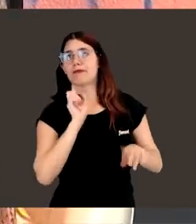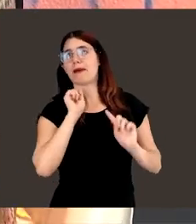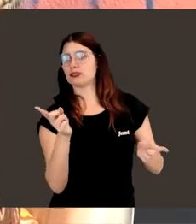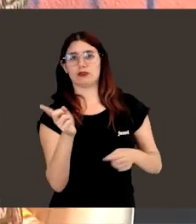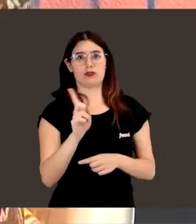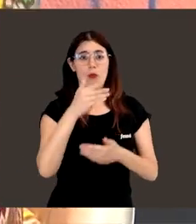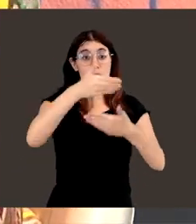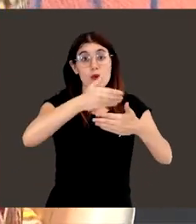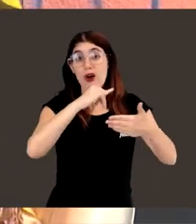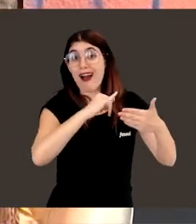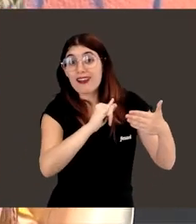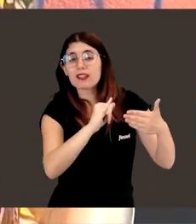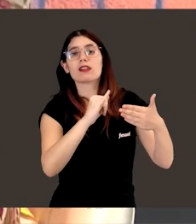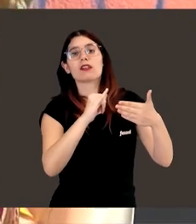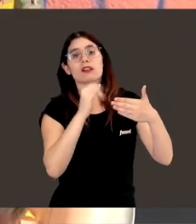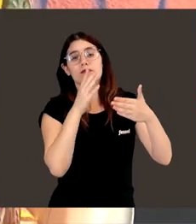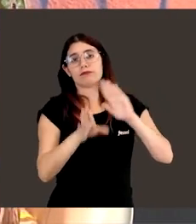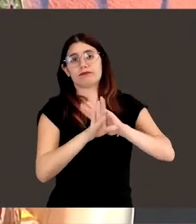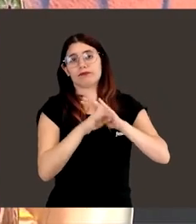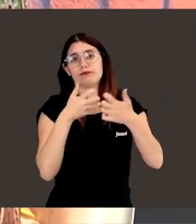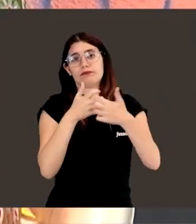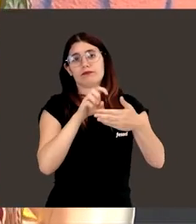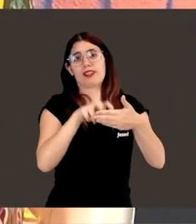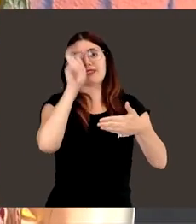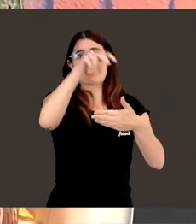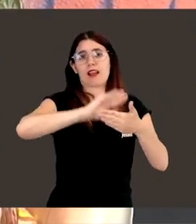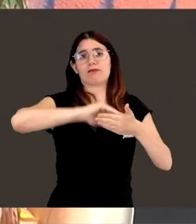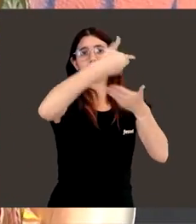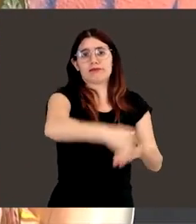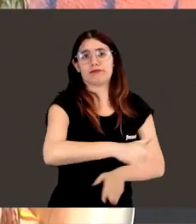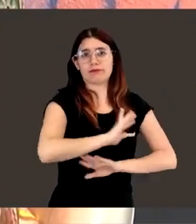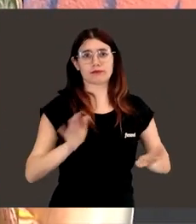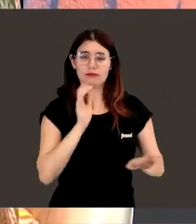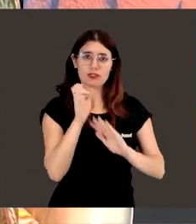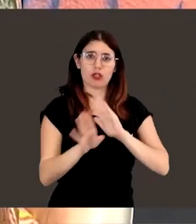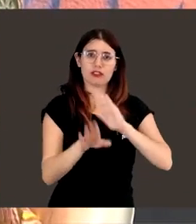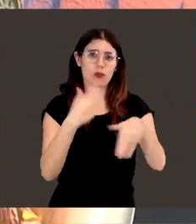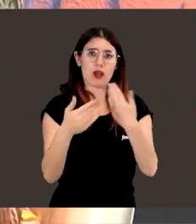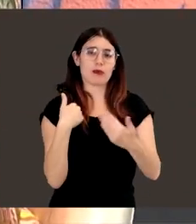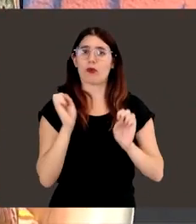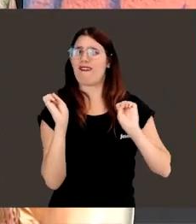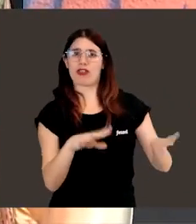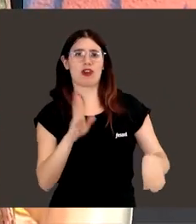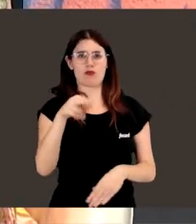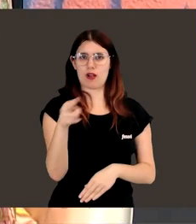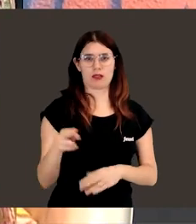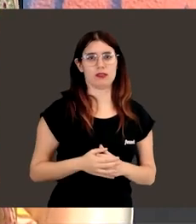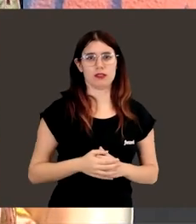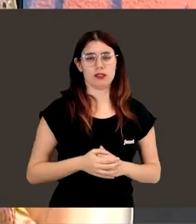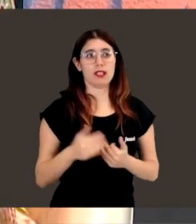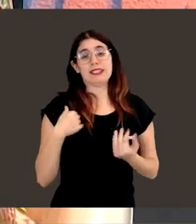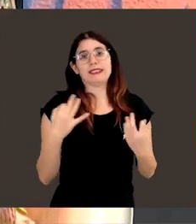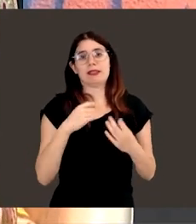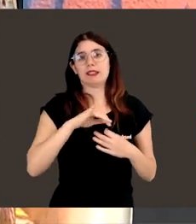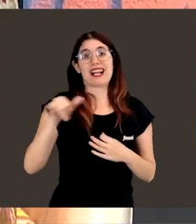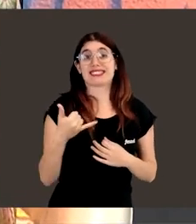un muro, pues que hay que saltarlo y hay que seguir adelante, que no hay que desfallecer nunca, nunca, hay que ser